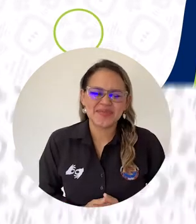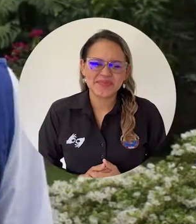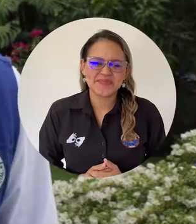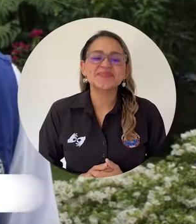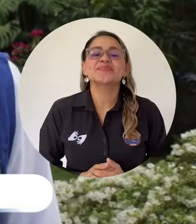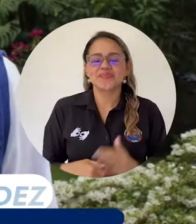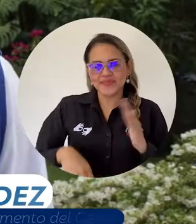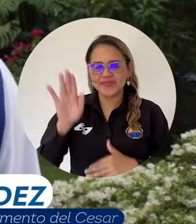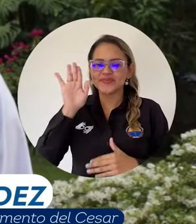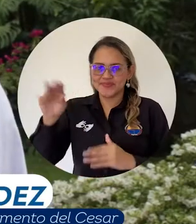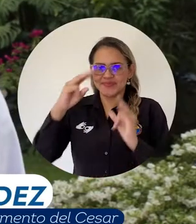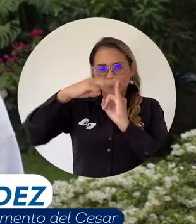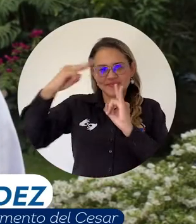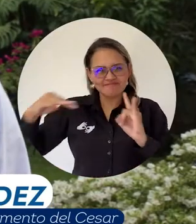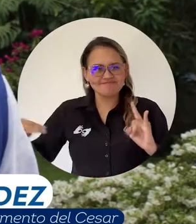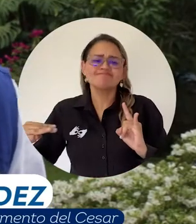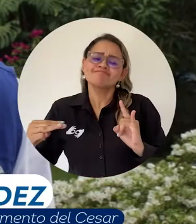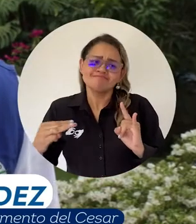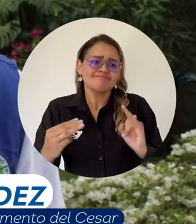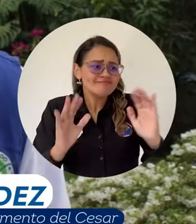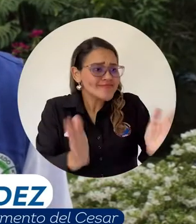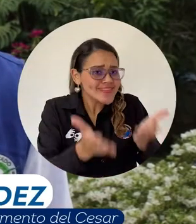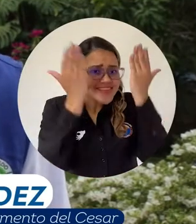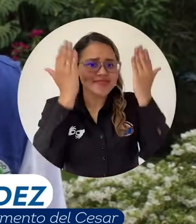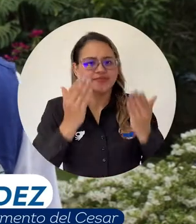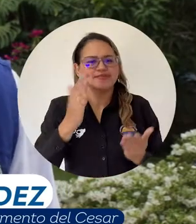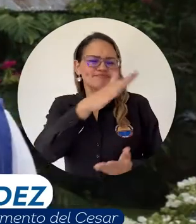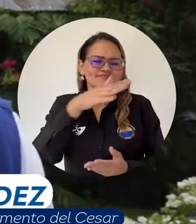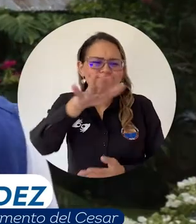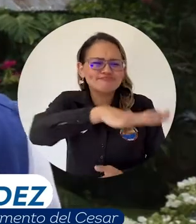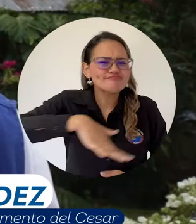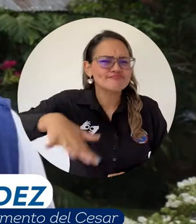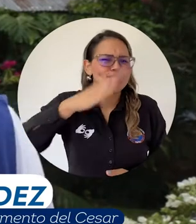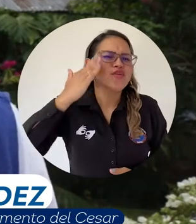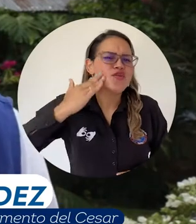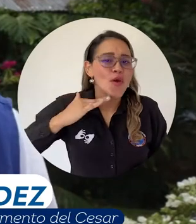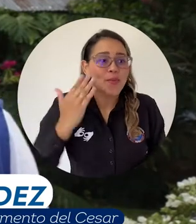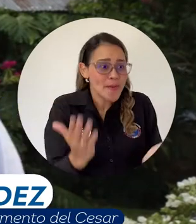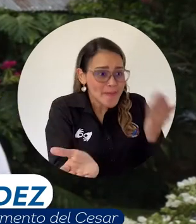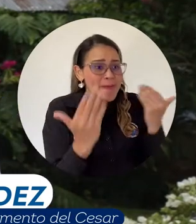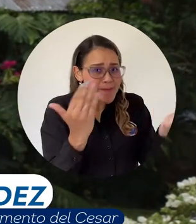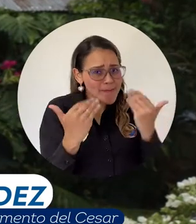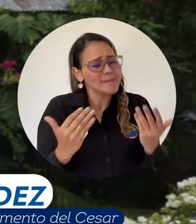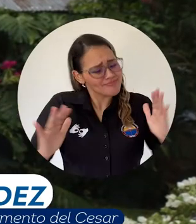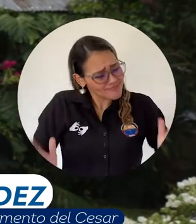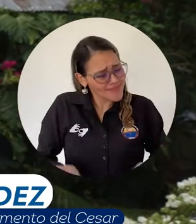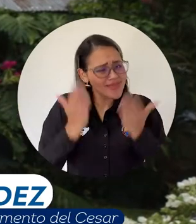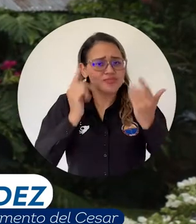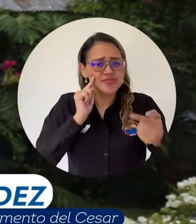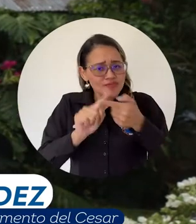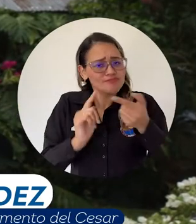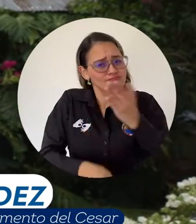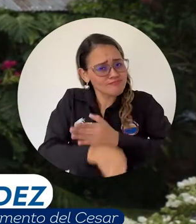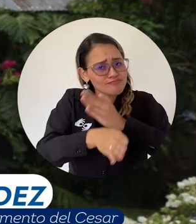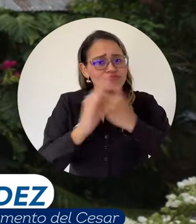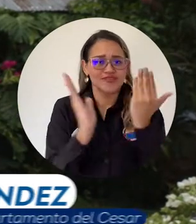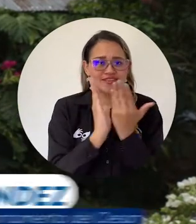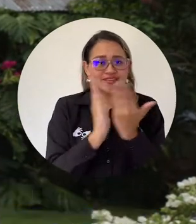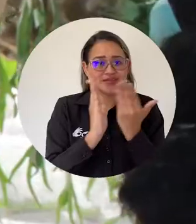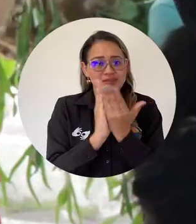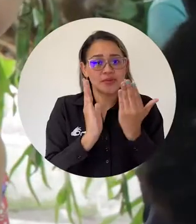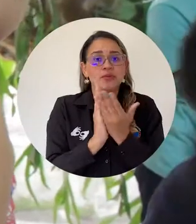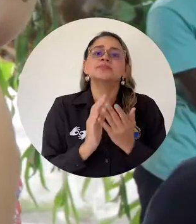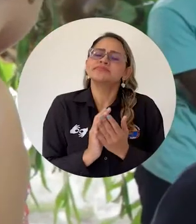Un operador como la Universidad Magdalena invita a los jóvenes que en este programa participen a que terminen su proceso